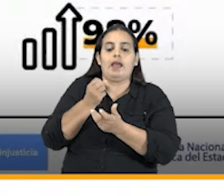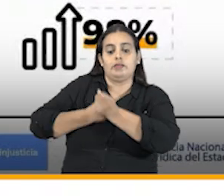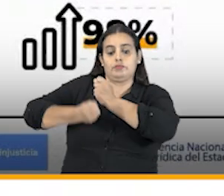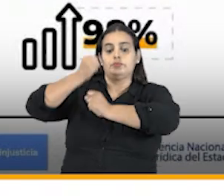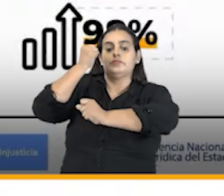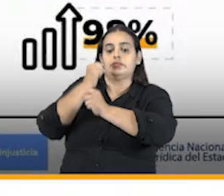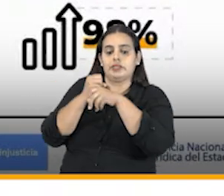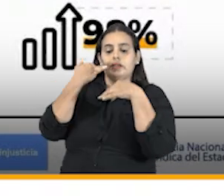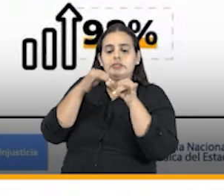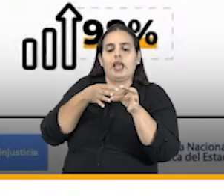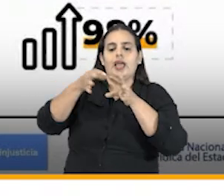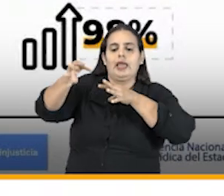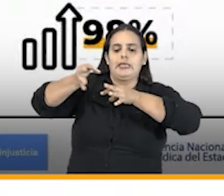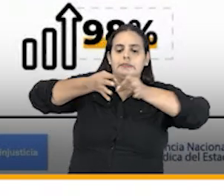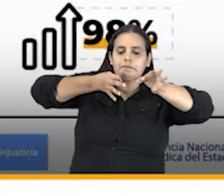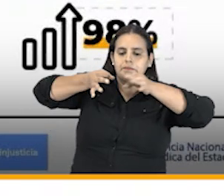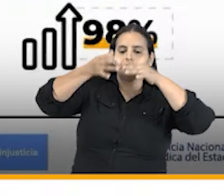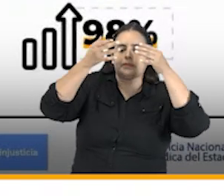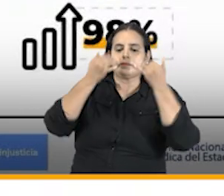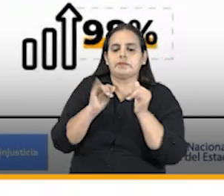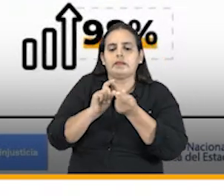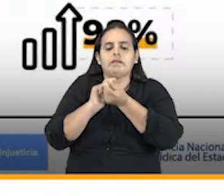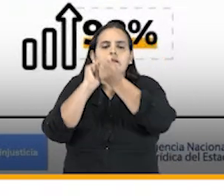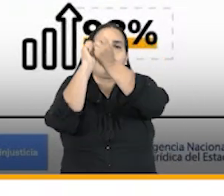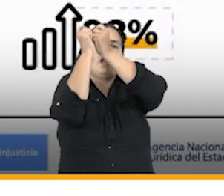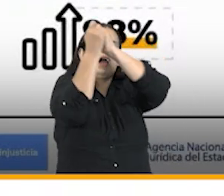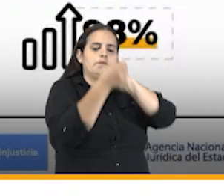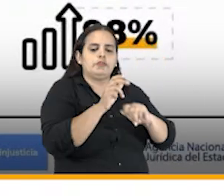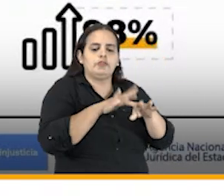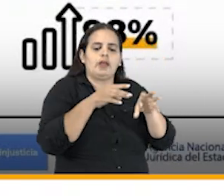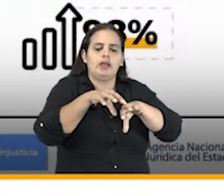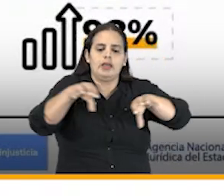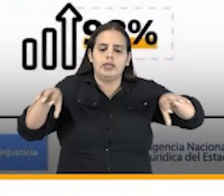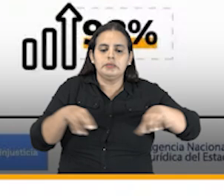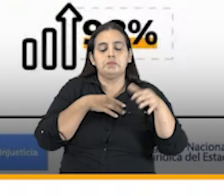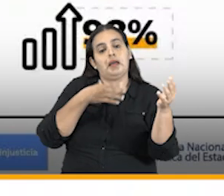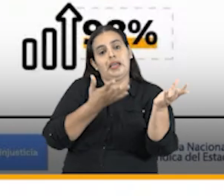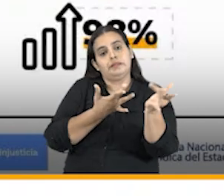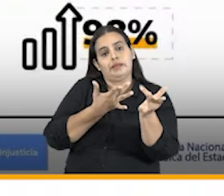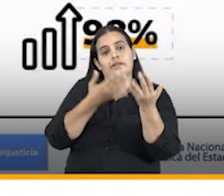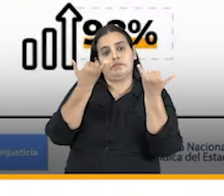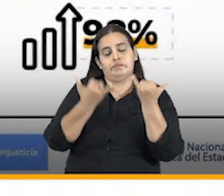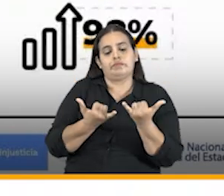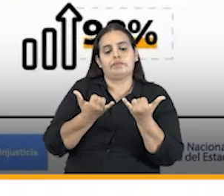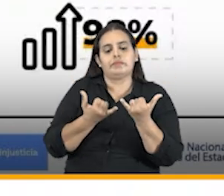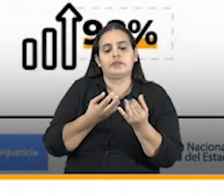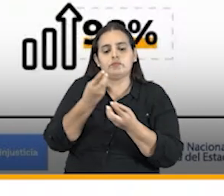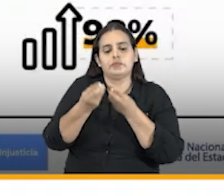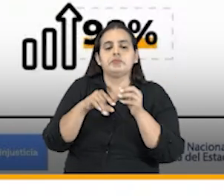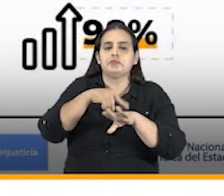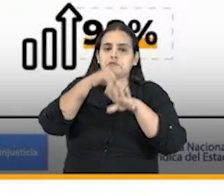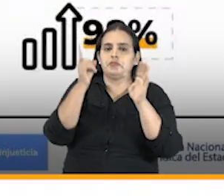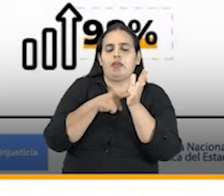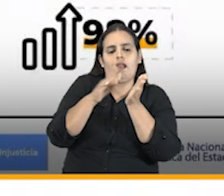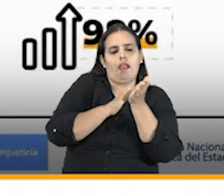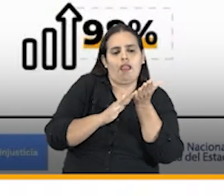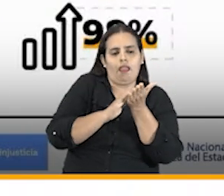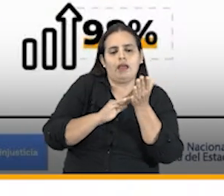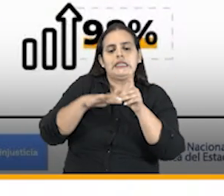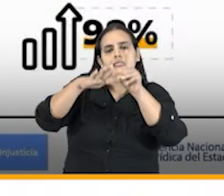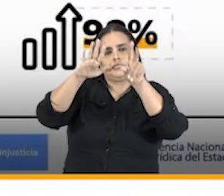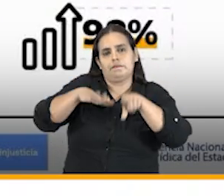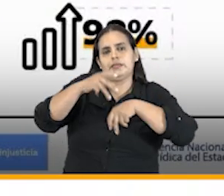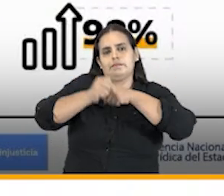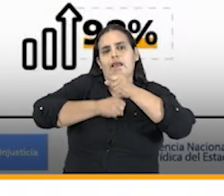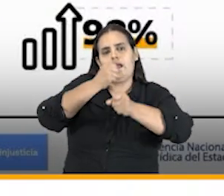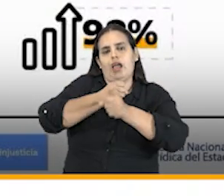pasado se especificaron esos cambios que hay que hacer y esperamos con la fábrica poderlos atender todo un semestre de